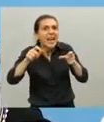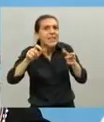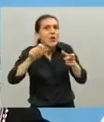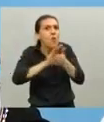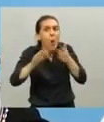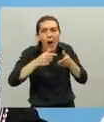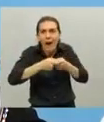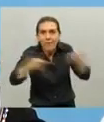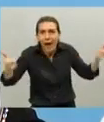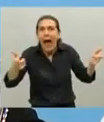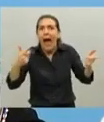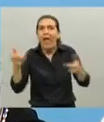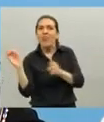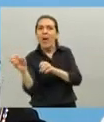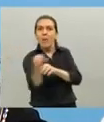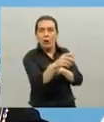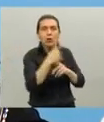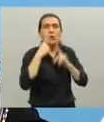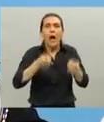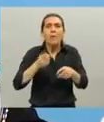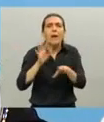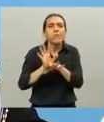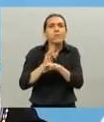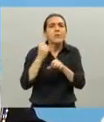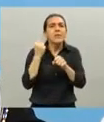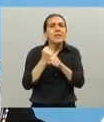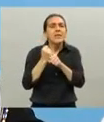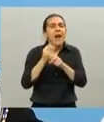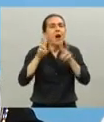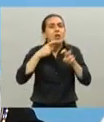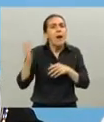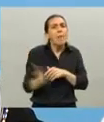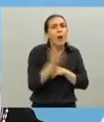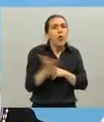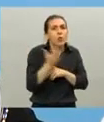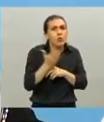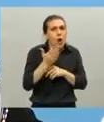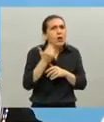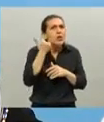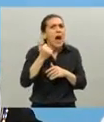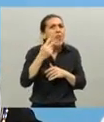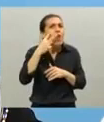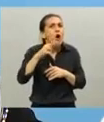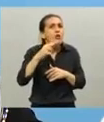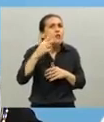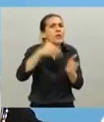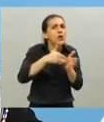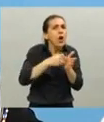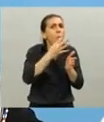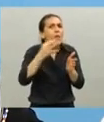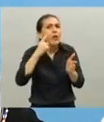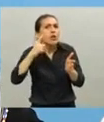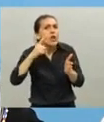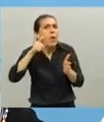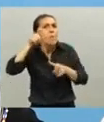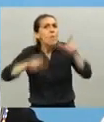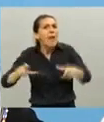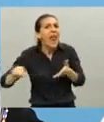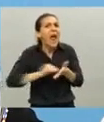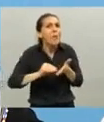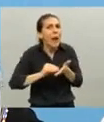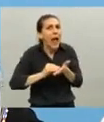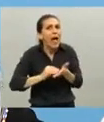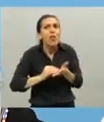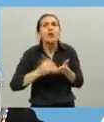El programa de asistencia para el trabajo y la producción alcanzó a 2.400.000 trabajadores que vieron el